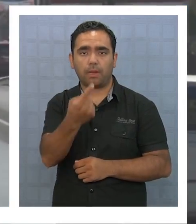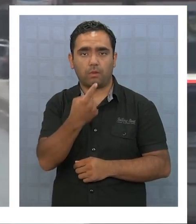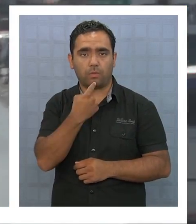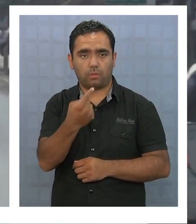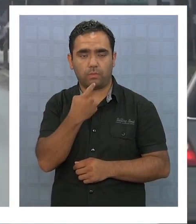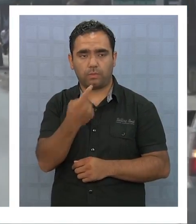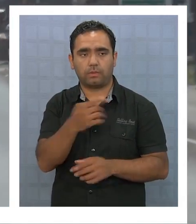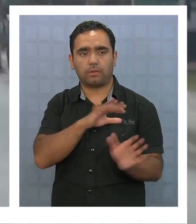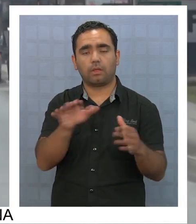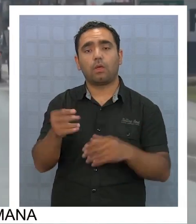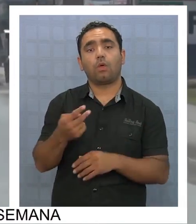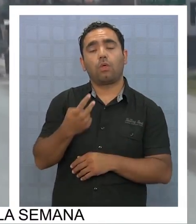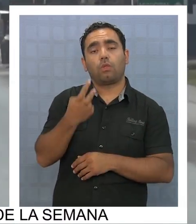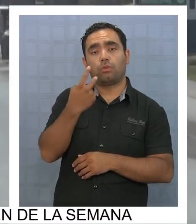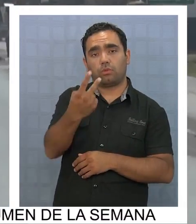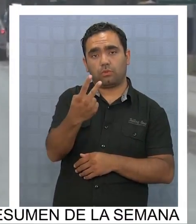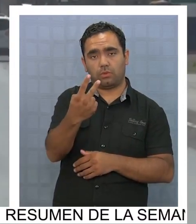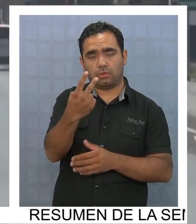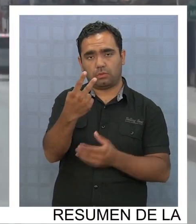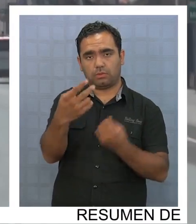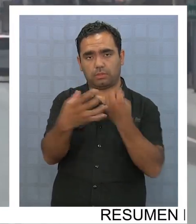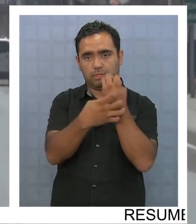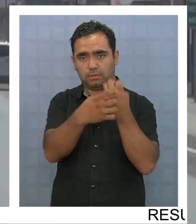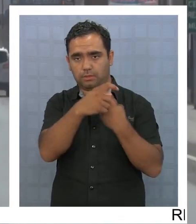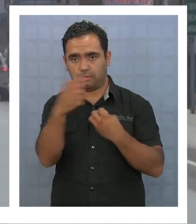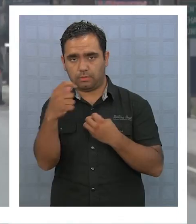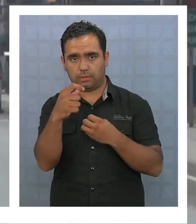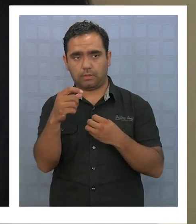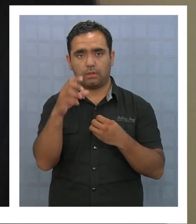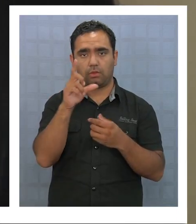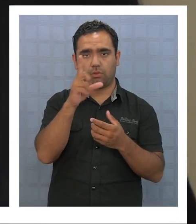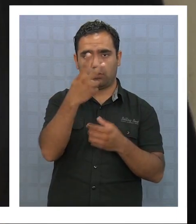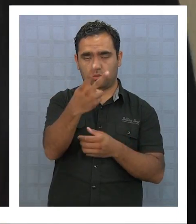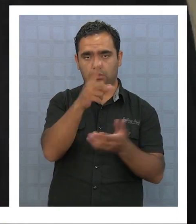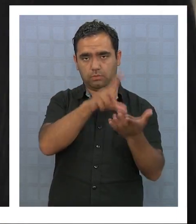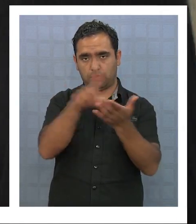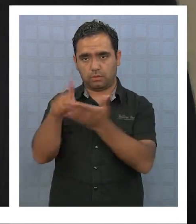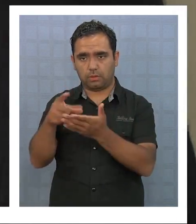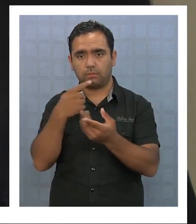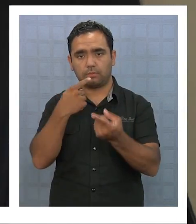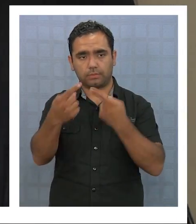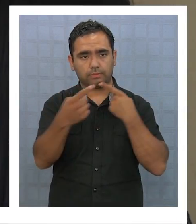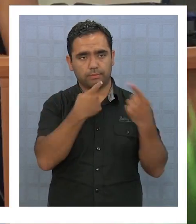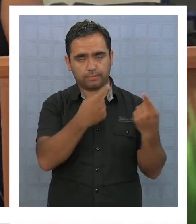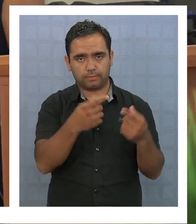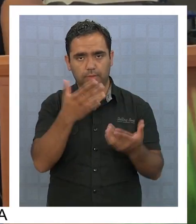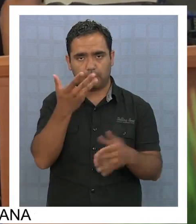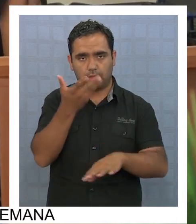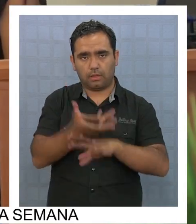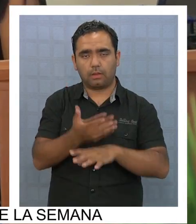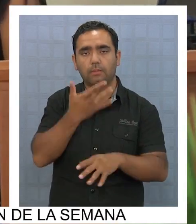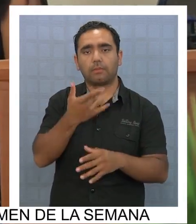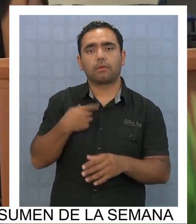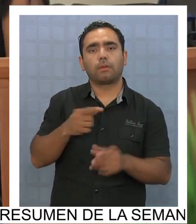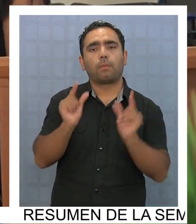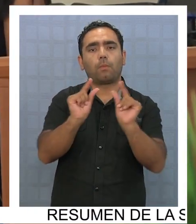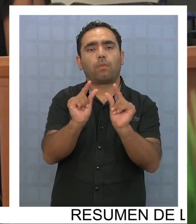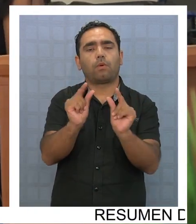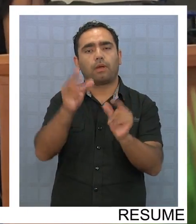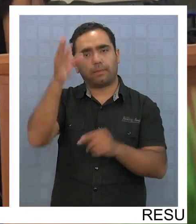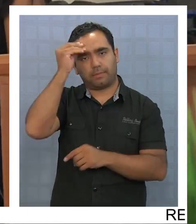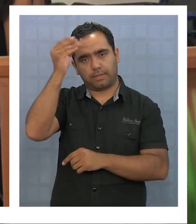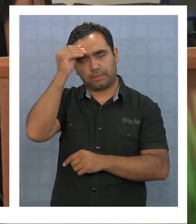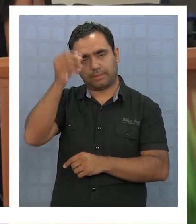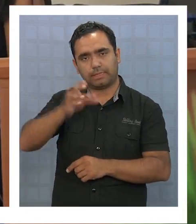Dos sectores de dos comunes de la región fueron las elegidas para aplicar el cuestionario. Esto debido a su poca experiencia en censo.